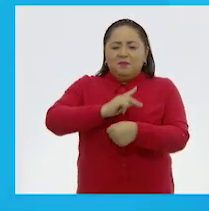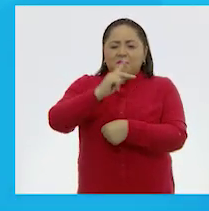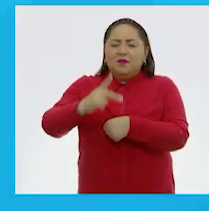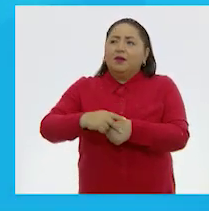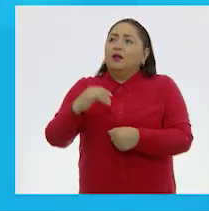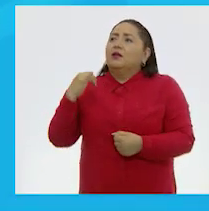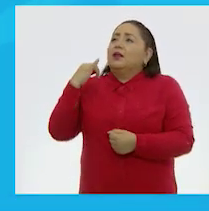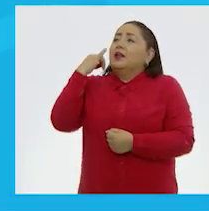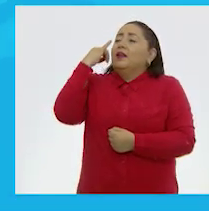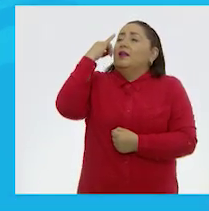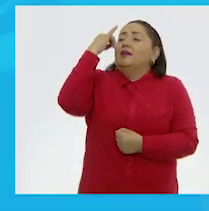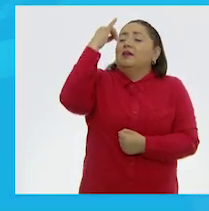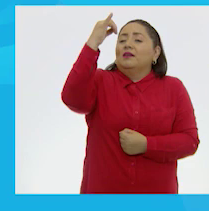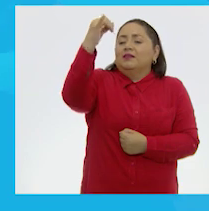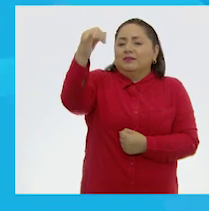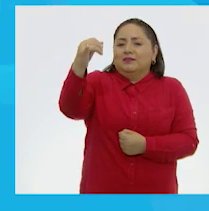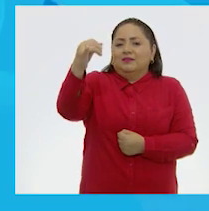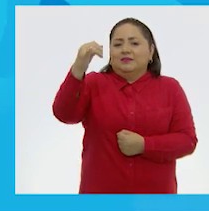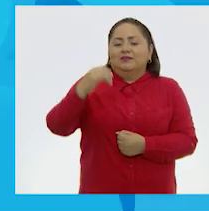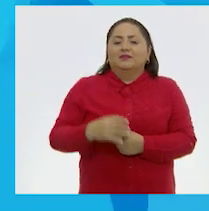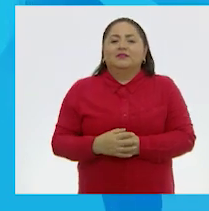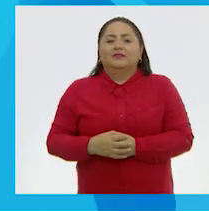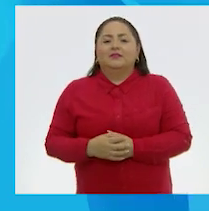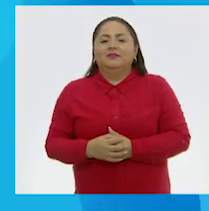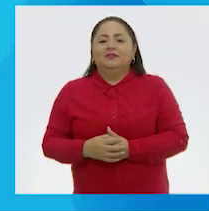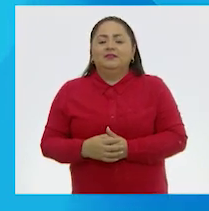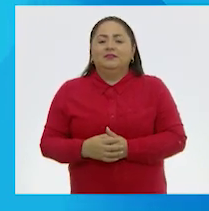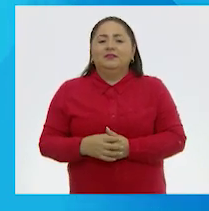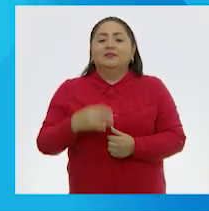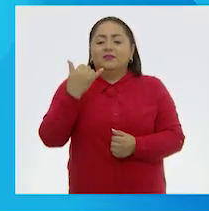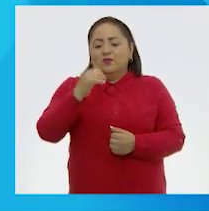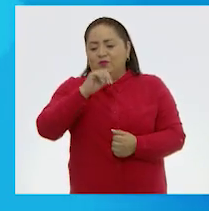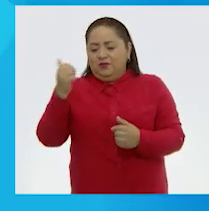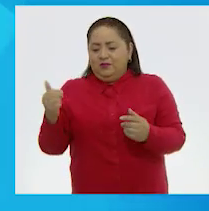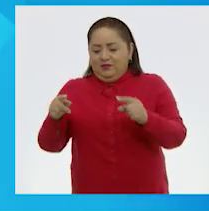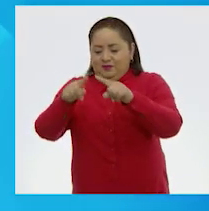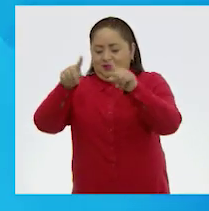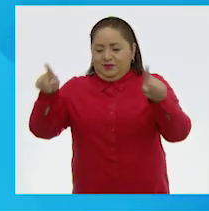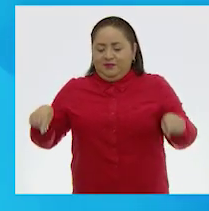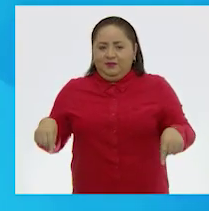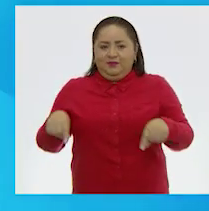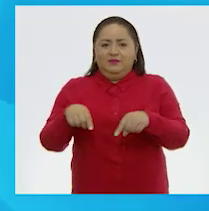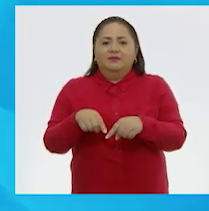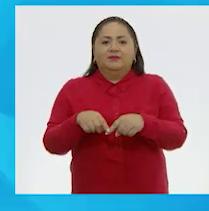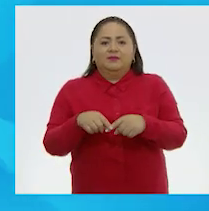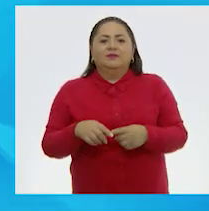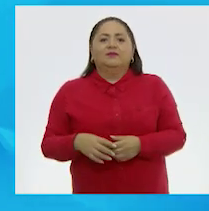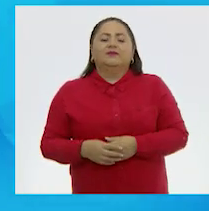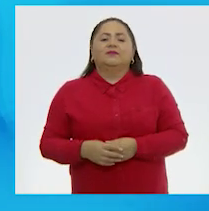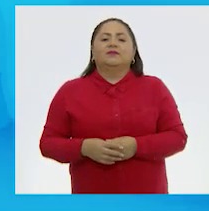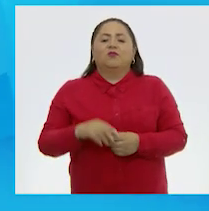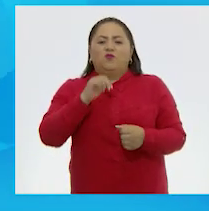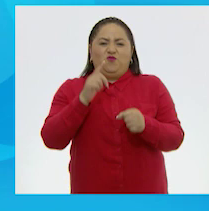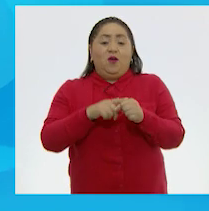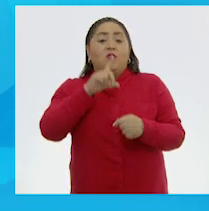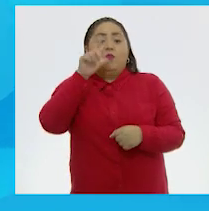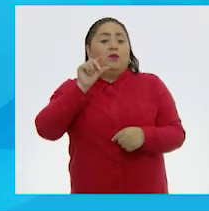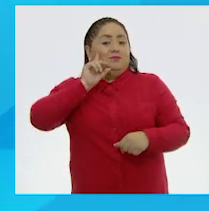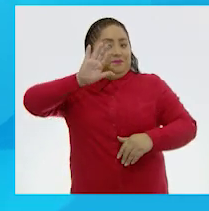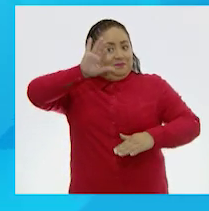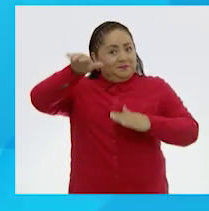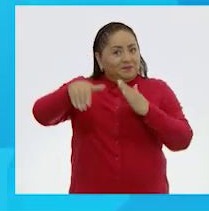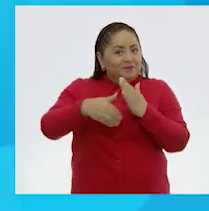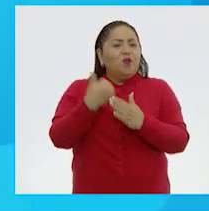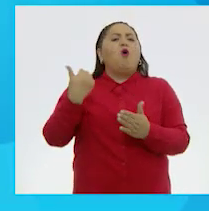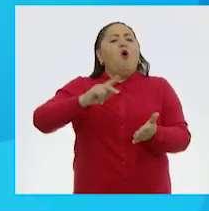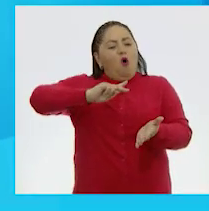lejano, como si se hubiera hecho de un tablero de cuadritos de colores. Bueno, al día siguiente,